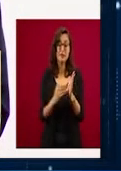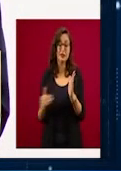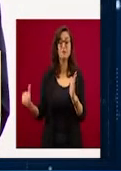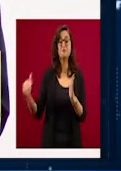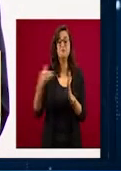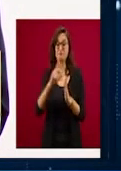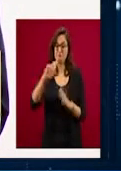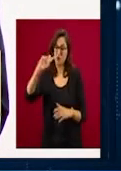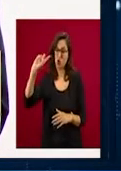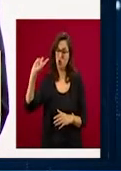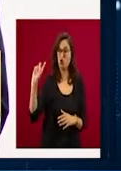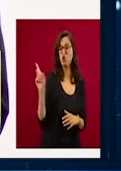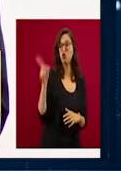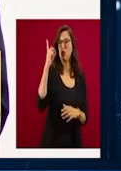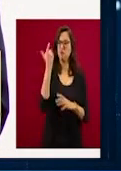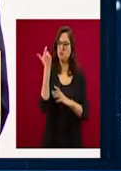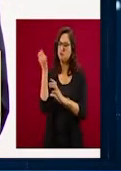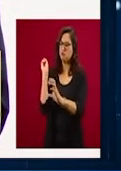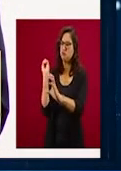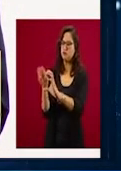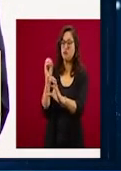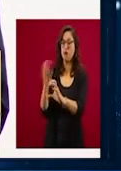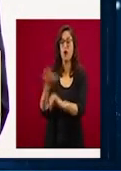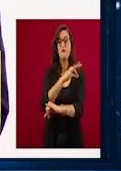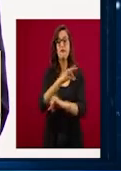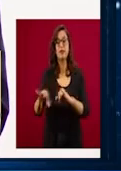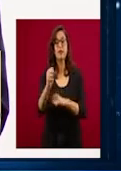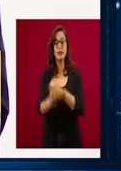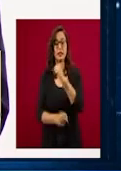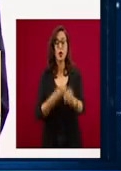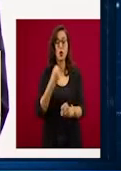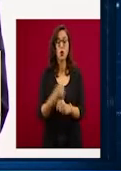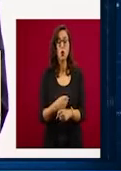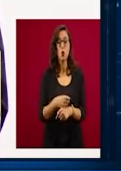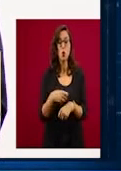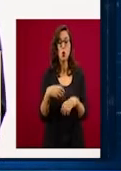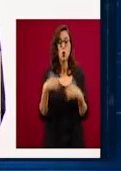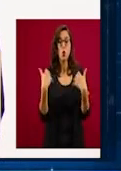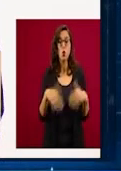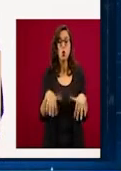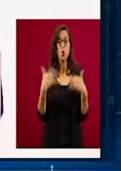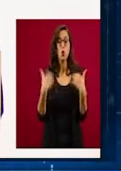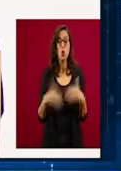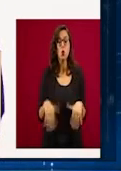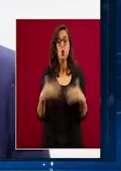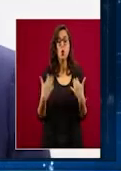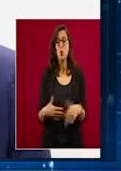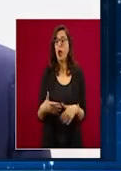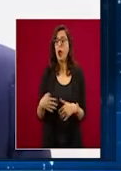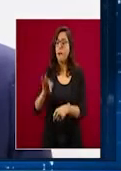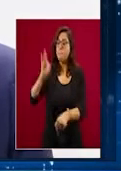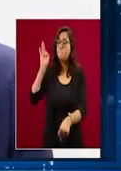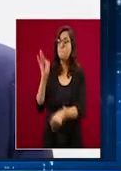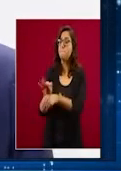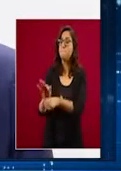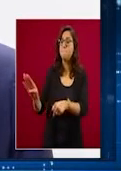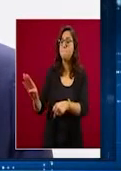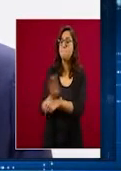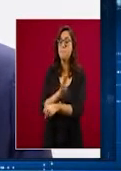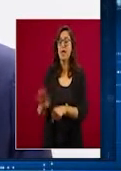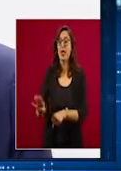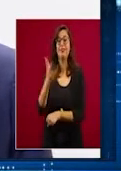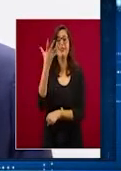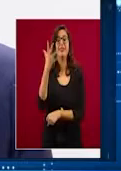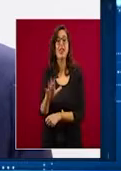Olga Sánchez Cordero. Por la mañana de este primero de septiembre el primer mandatario envió un mensaje político a la